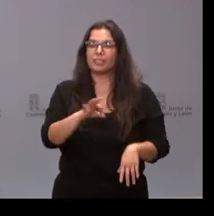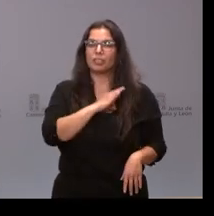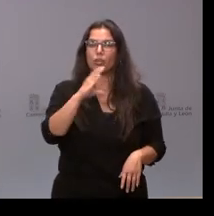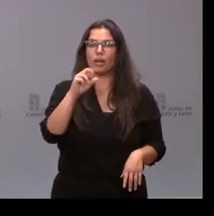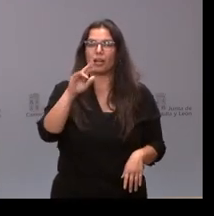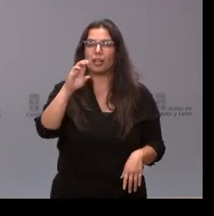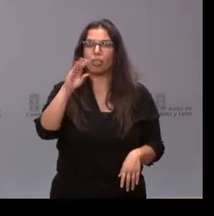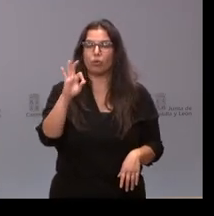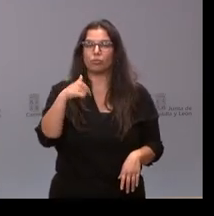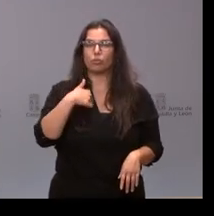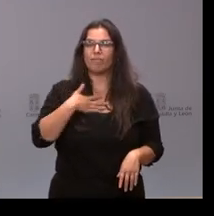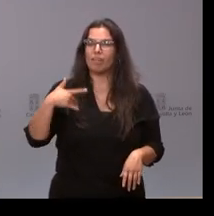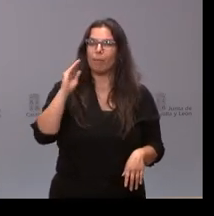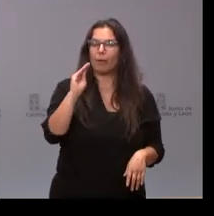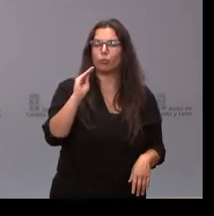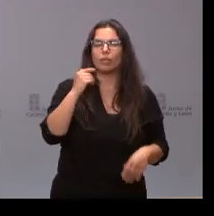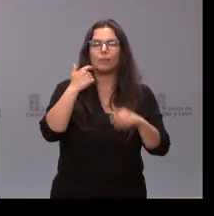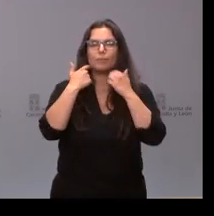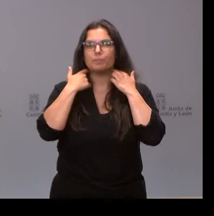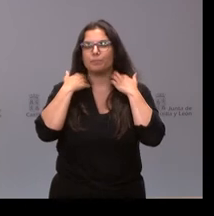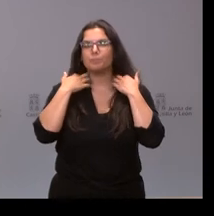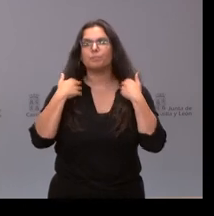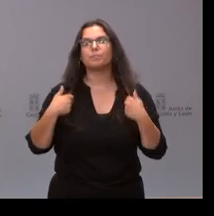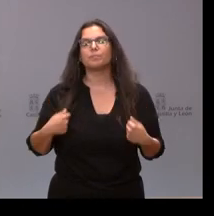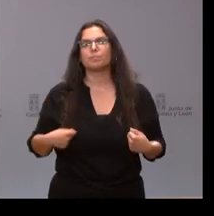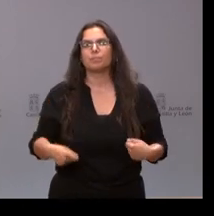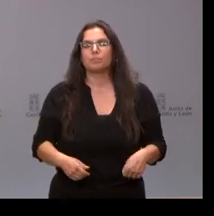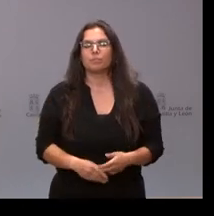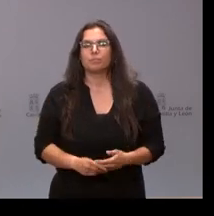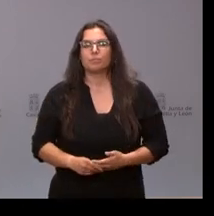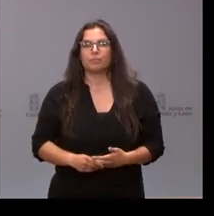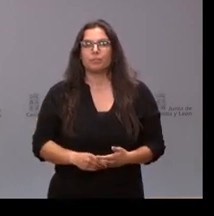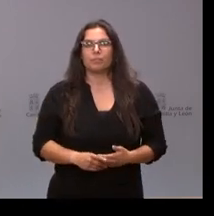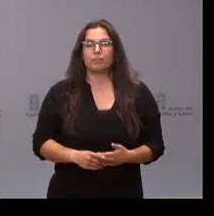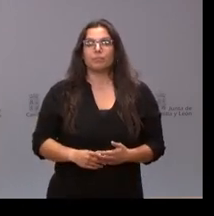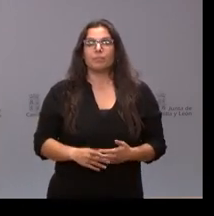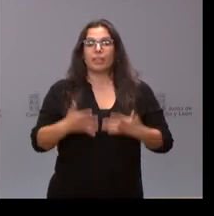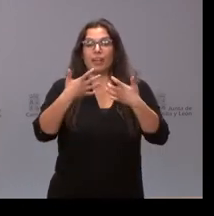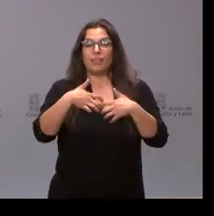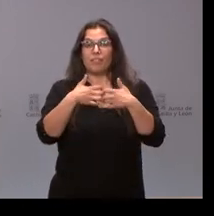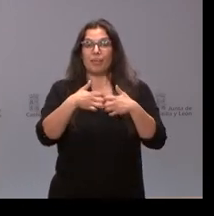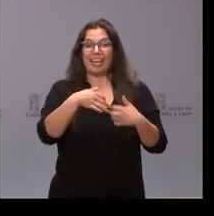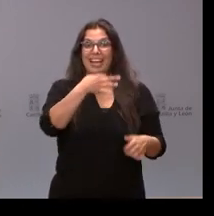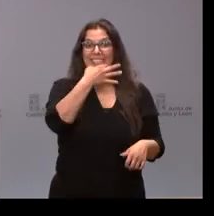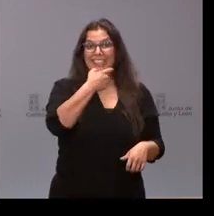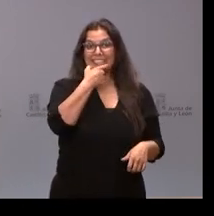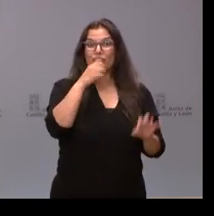le quería preguntar si teme el cierre de la planta de Silo en Toro,